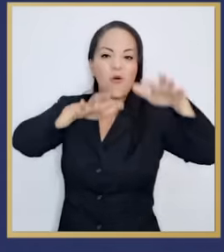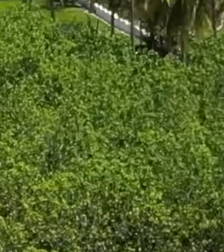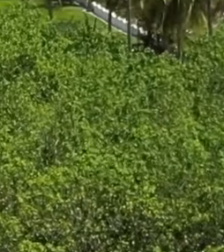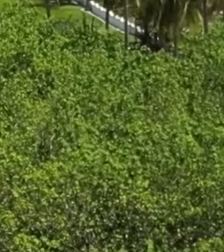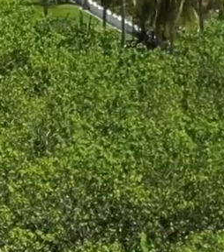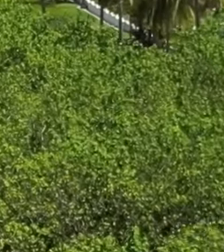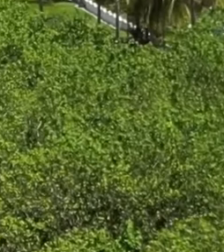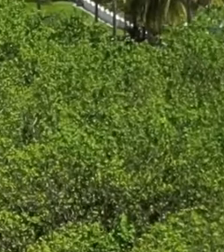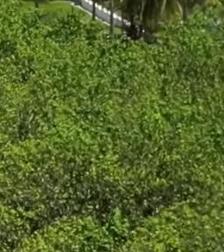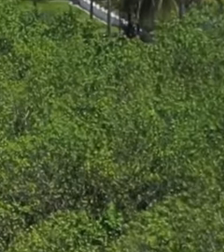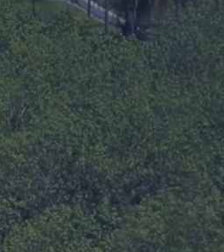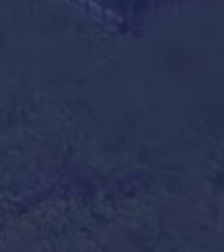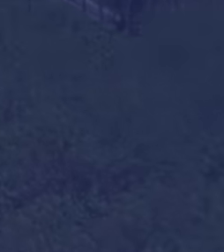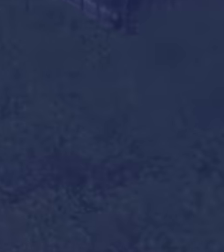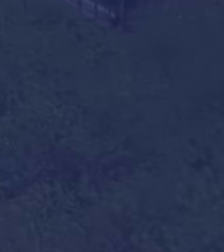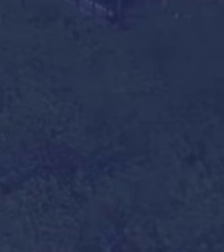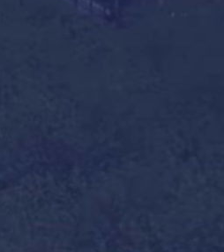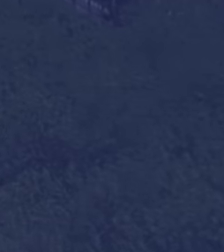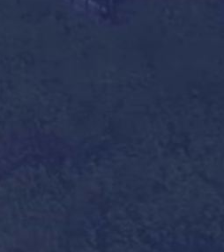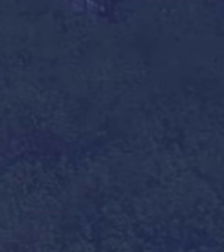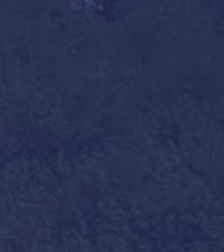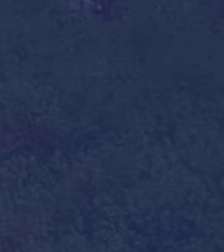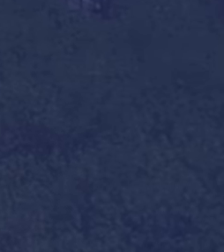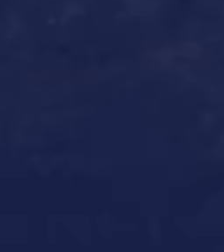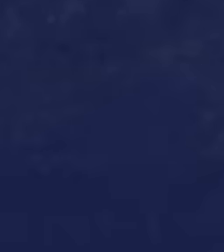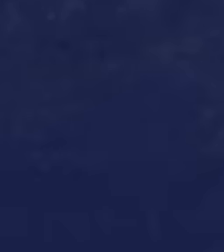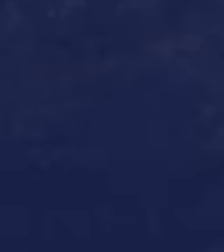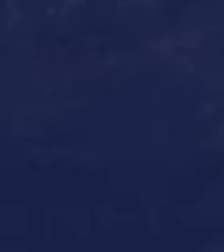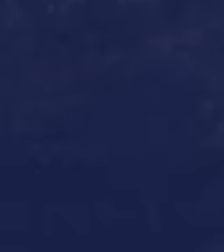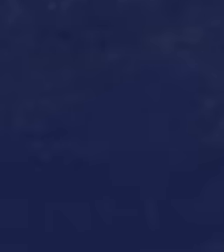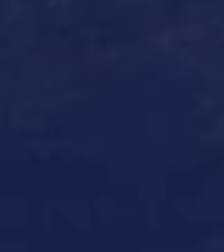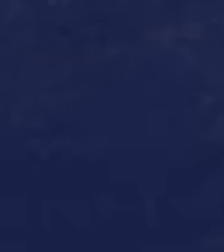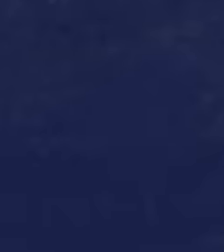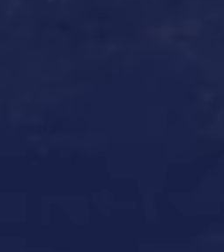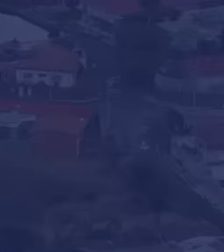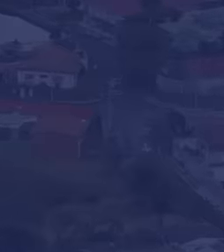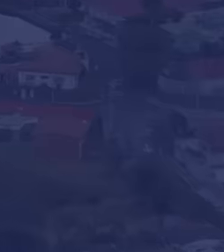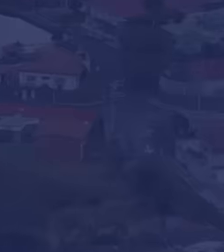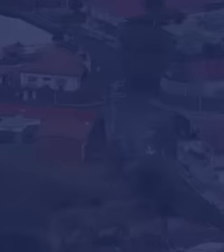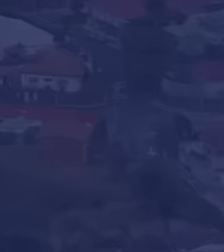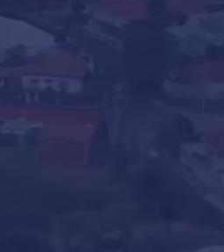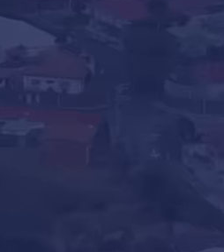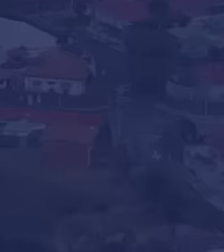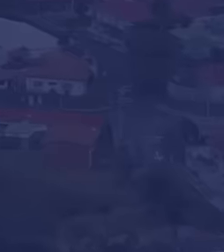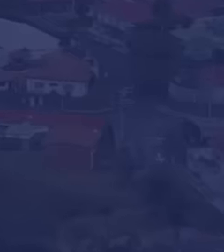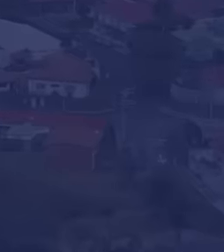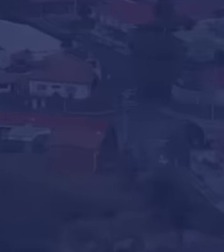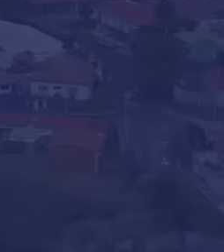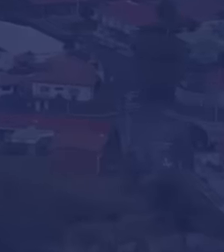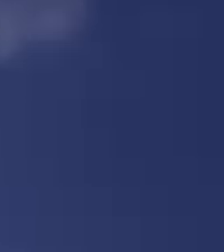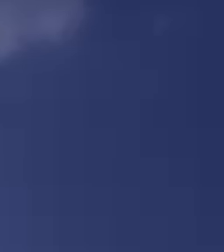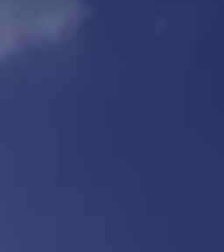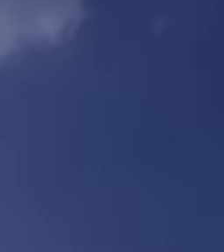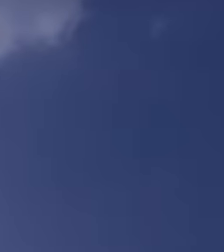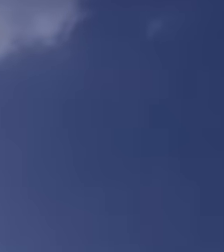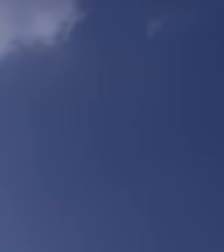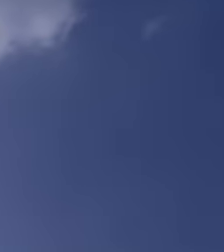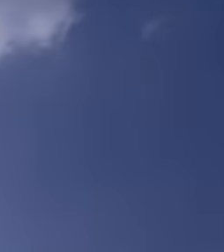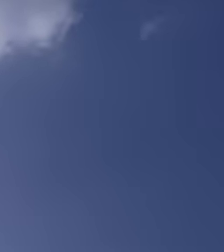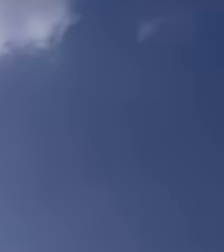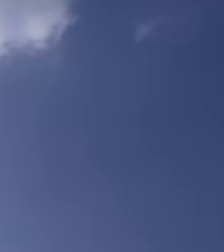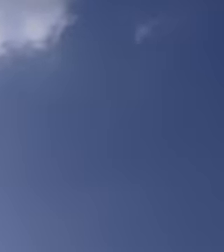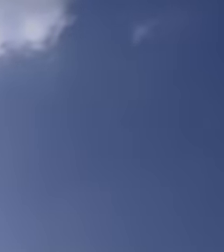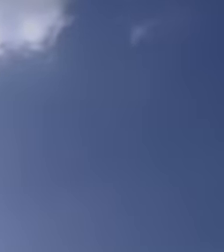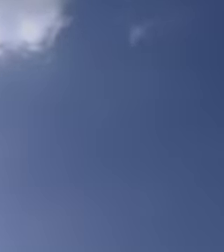Costa Rica tiene un firme propósito, que la próxima generación crezca en un país mejor.